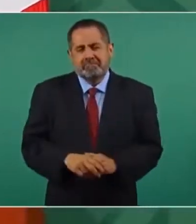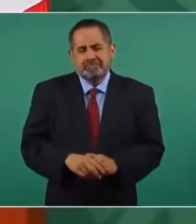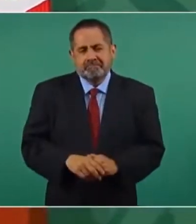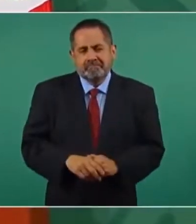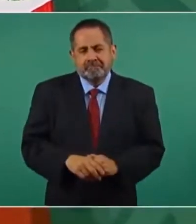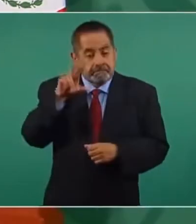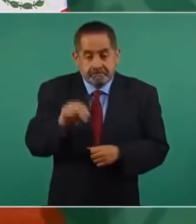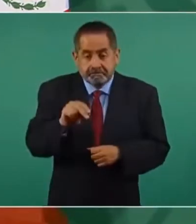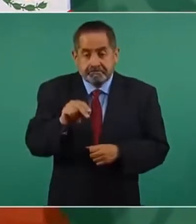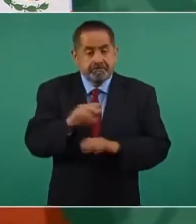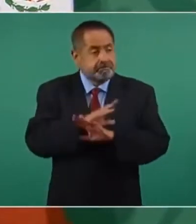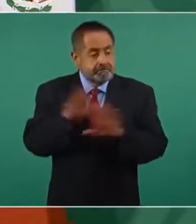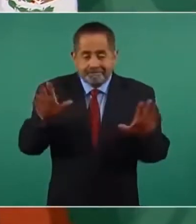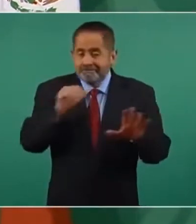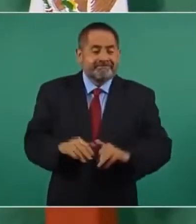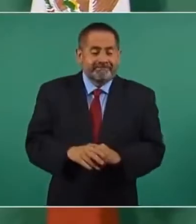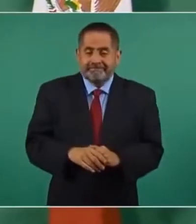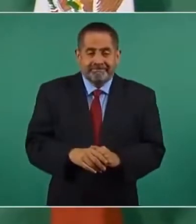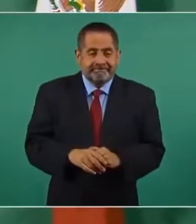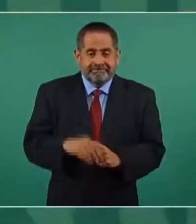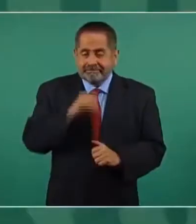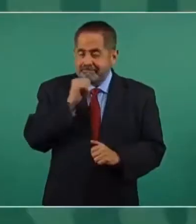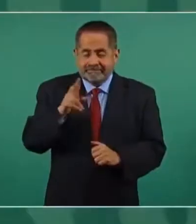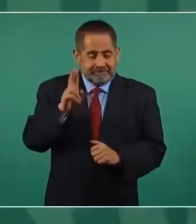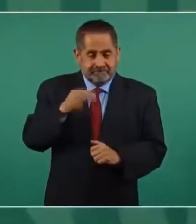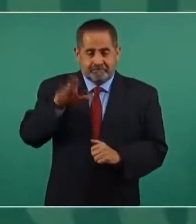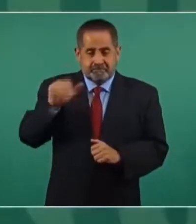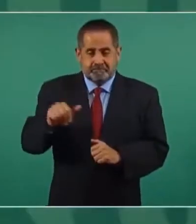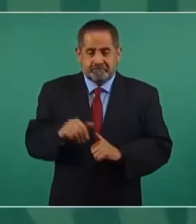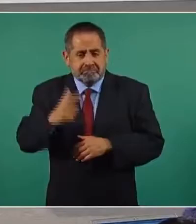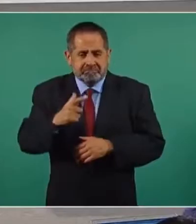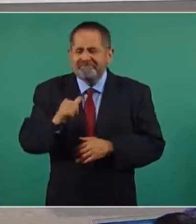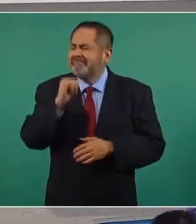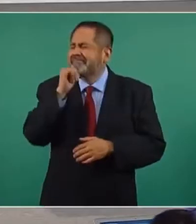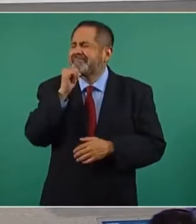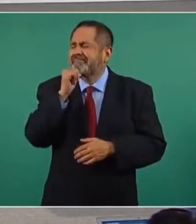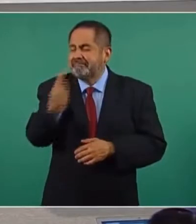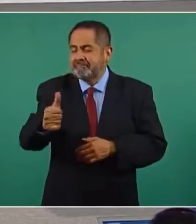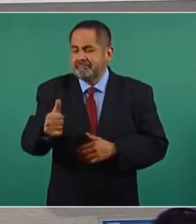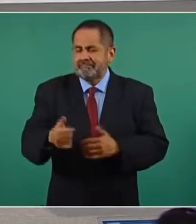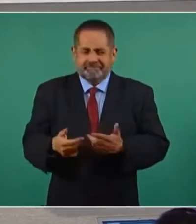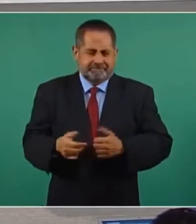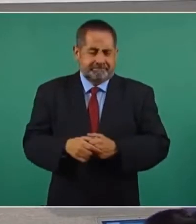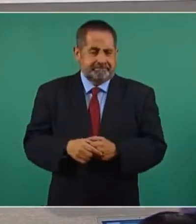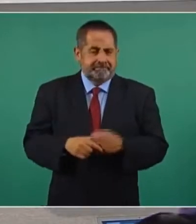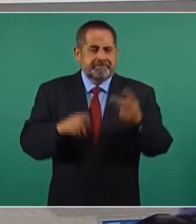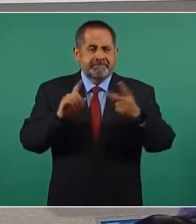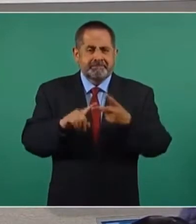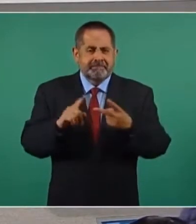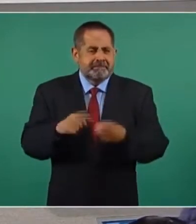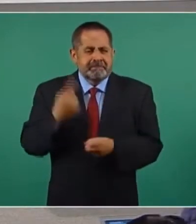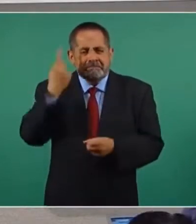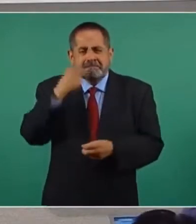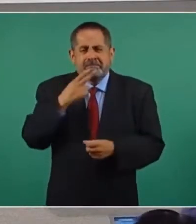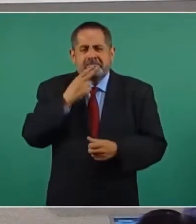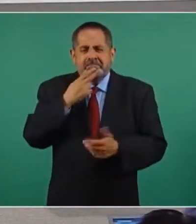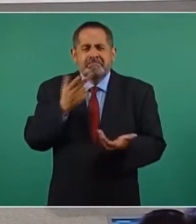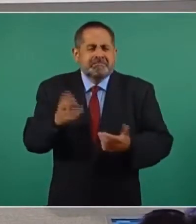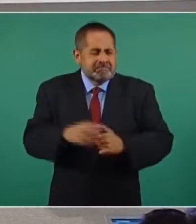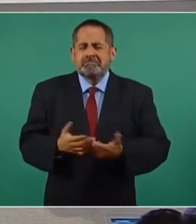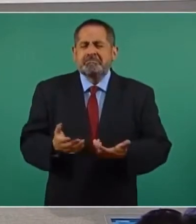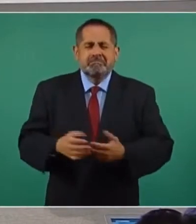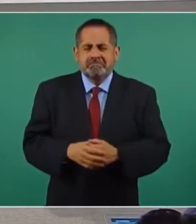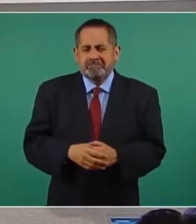No vamos a espiar a nadie. Nunca lo hemos hecho. Y segundo, ¿qué sentido tiene? ¿Qué caso